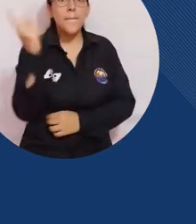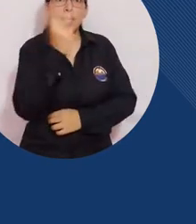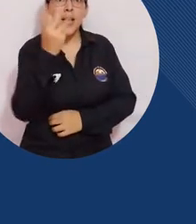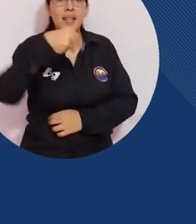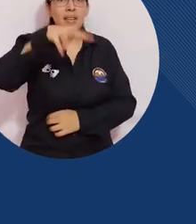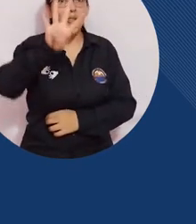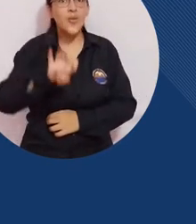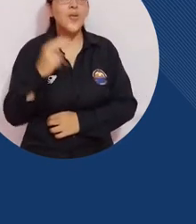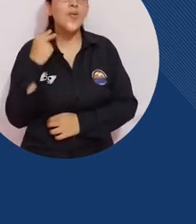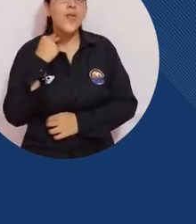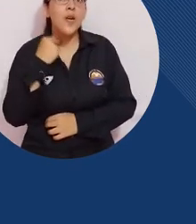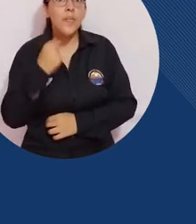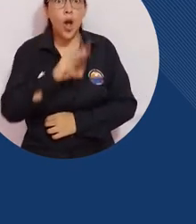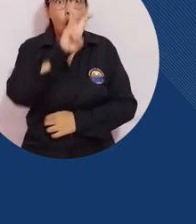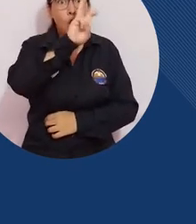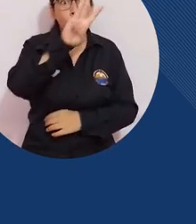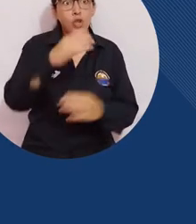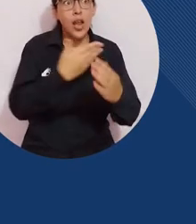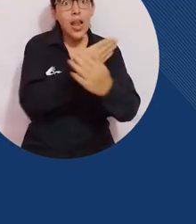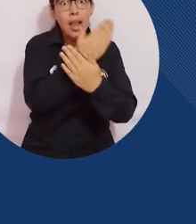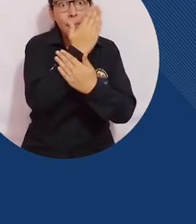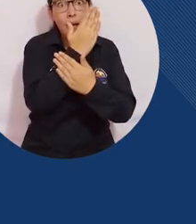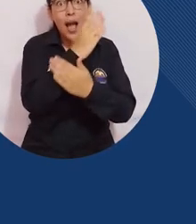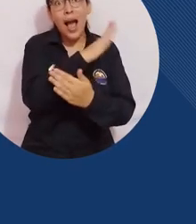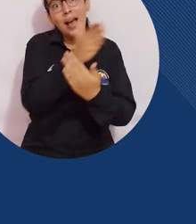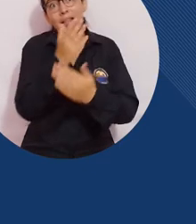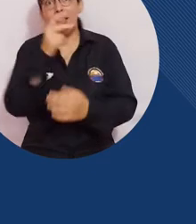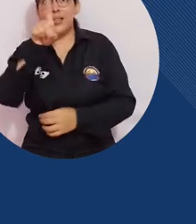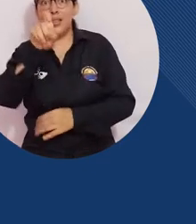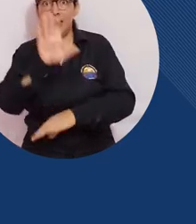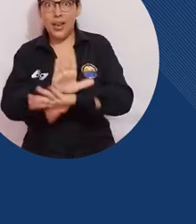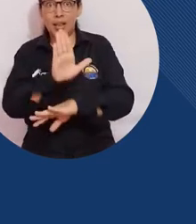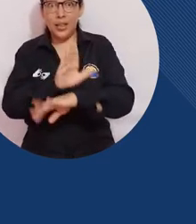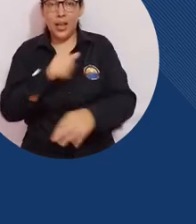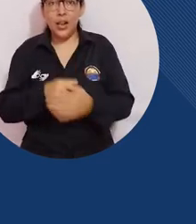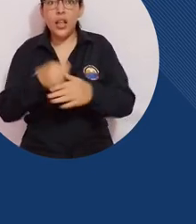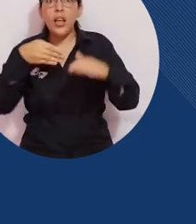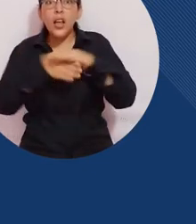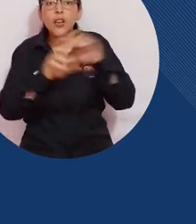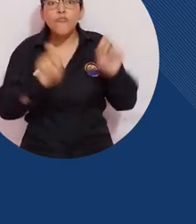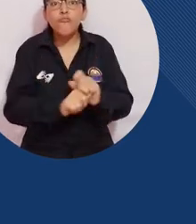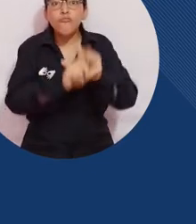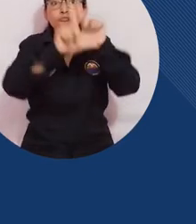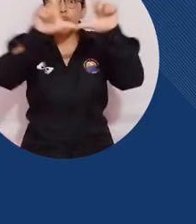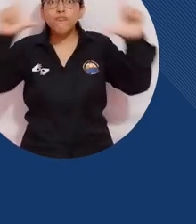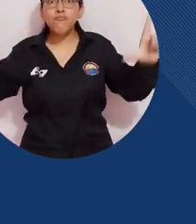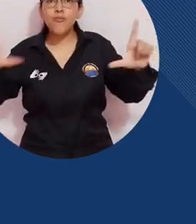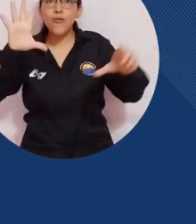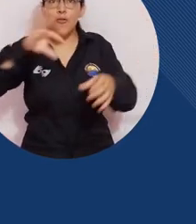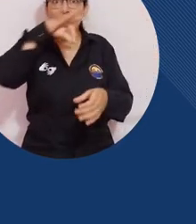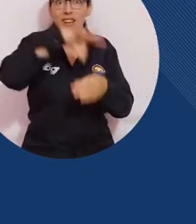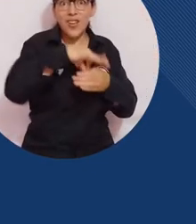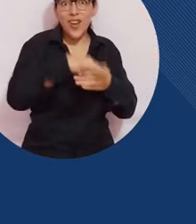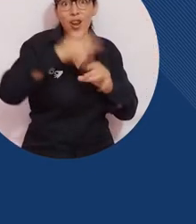viernes 19 de noviembre de 8 de la mañana a 6 de la tarde ingresando a la plataforma